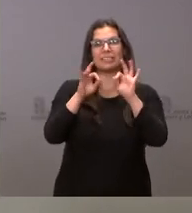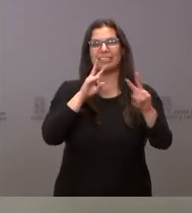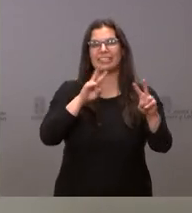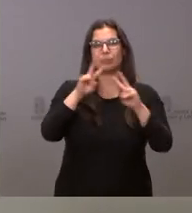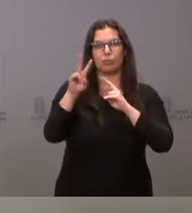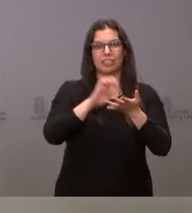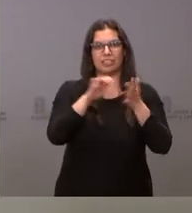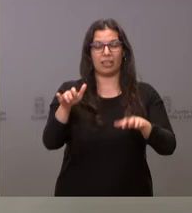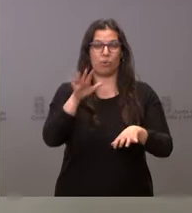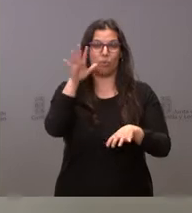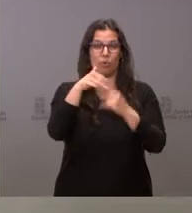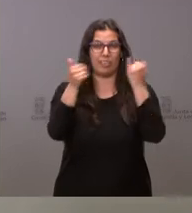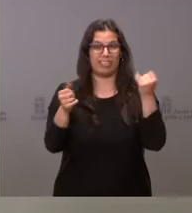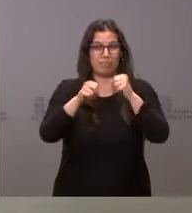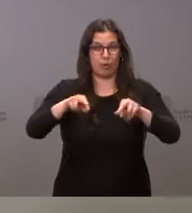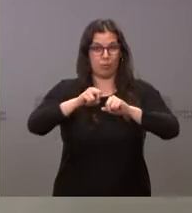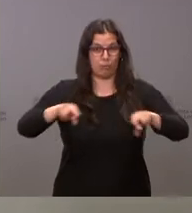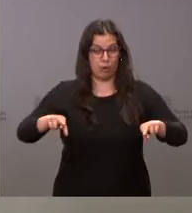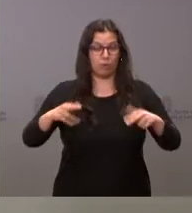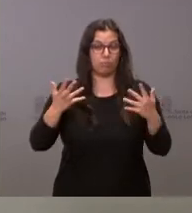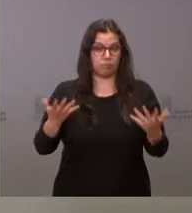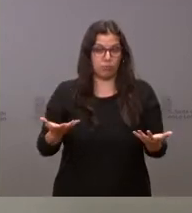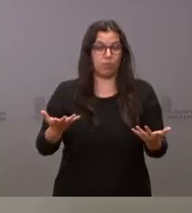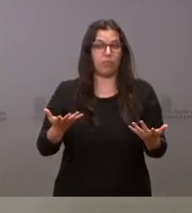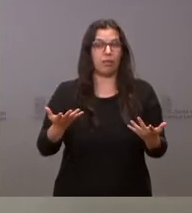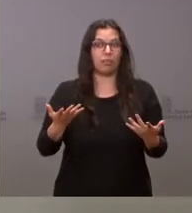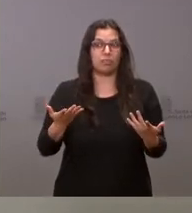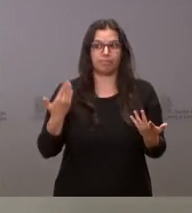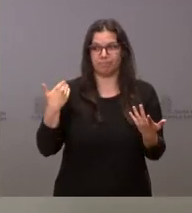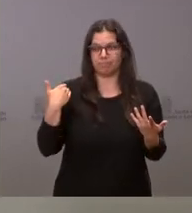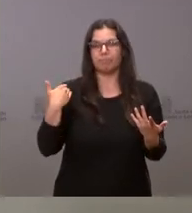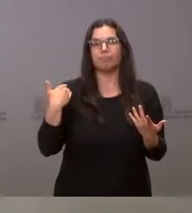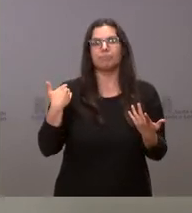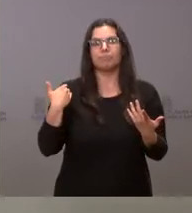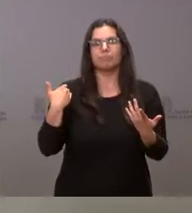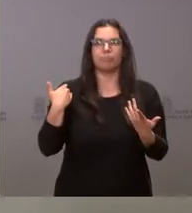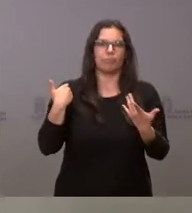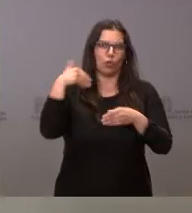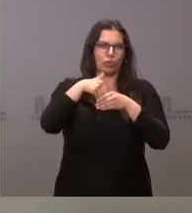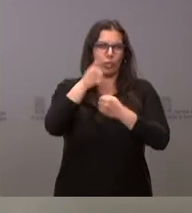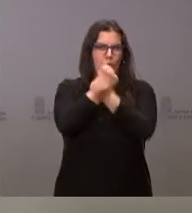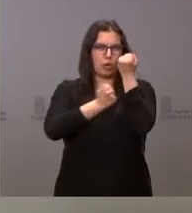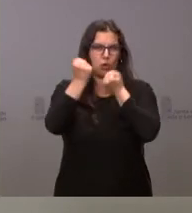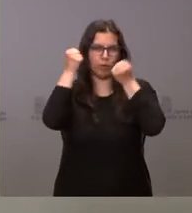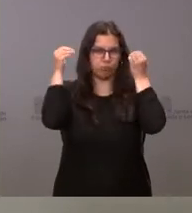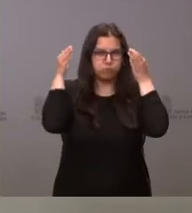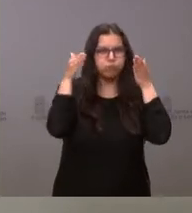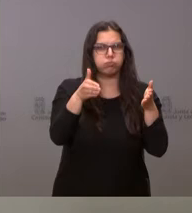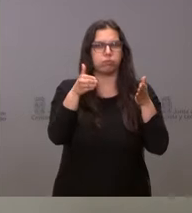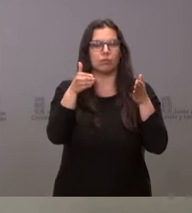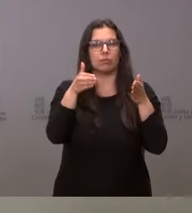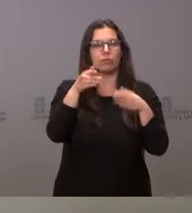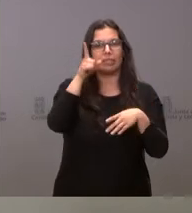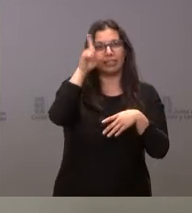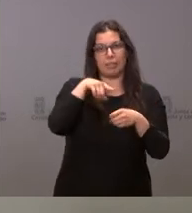León ante el agravamiento de la crisis y, por tanto, tenía un claro contenido económico y también en el